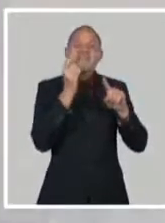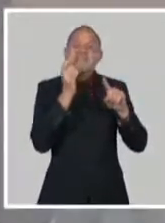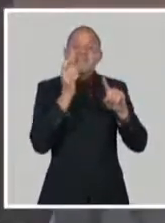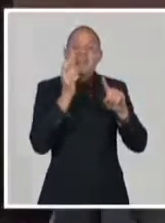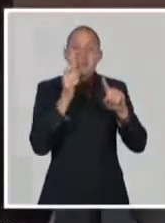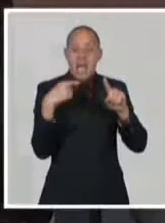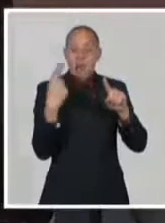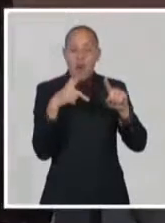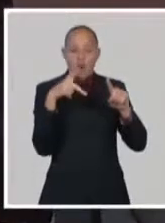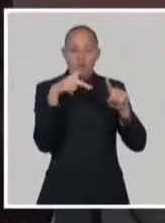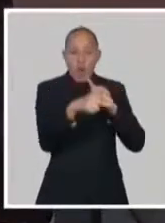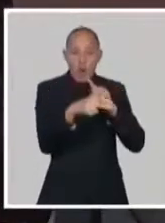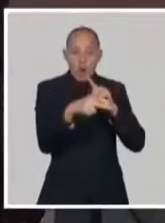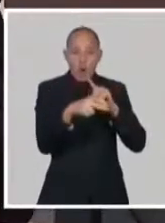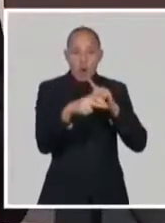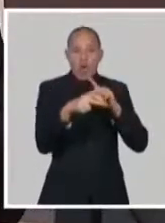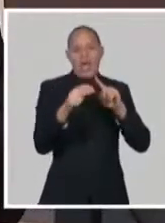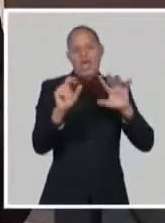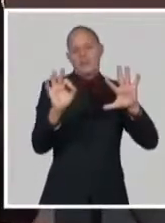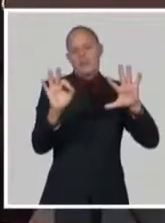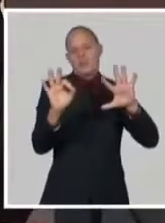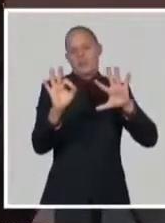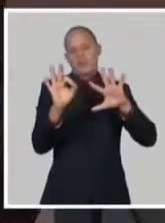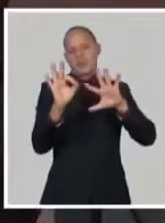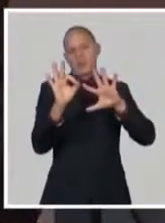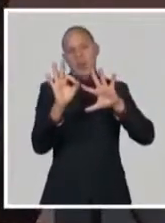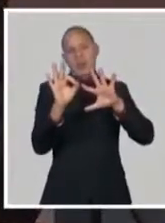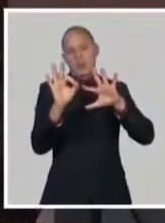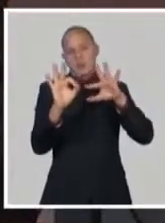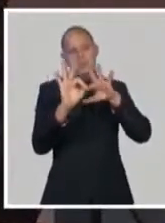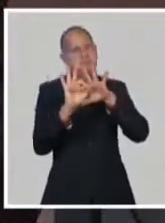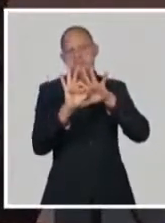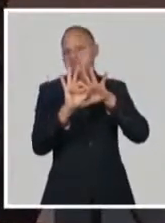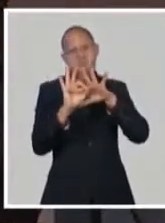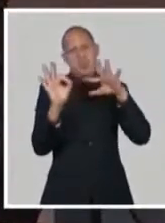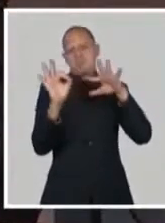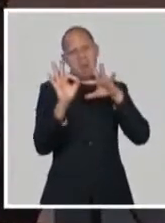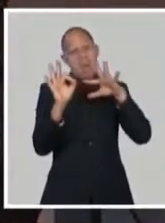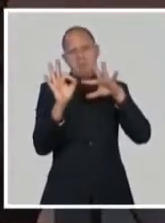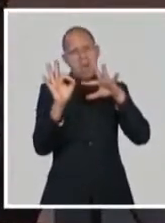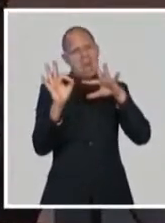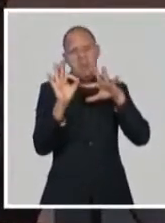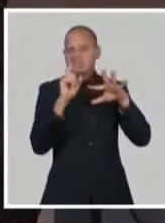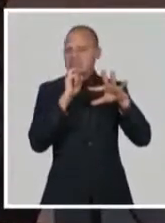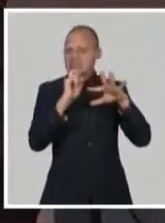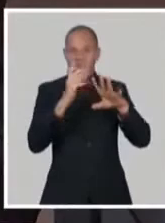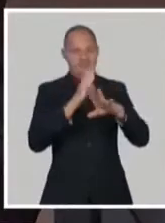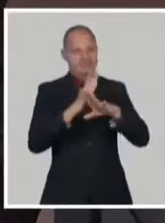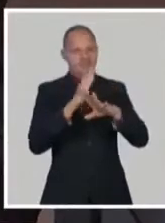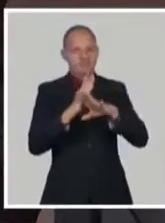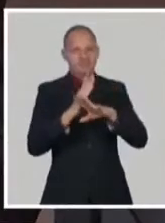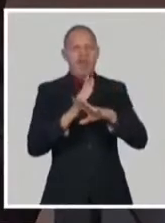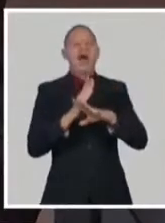despertar una respuesta inmunológica contra esa región podría ser efectivo, entonces, en neutralizar